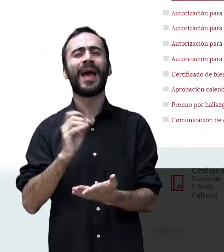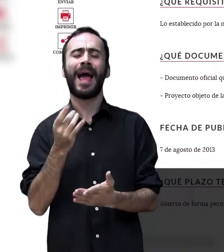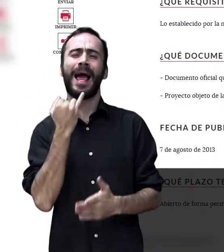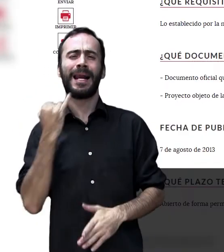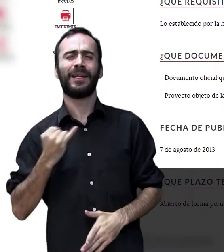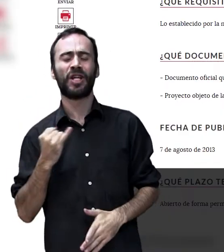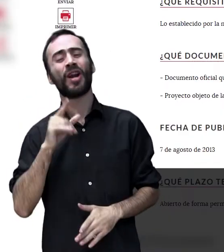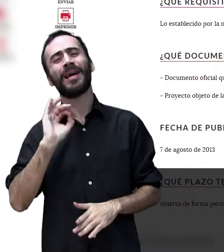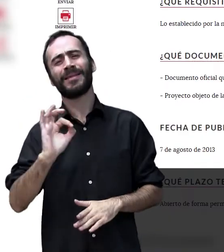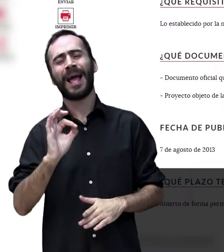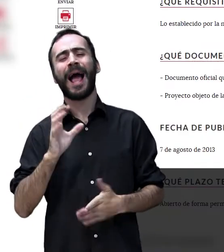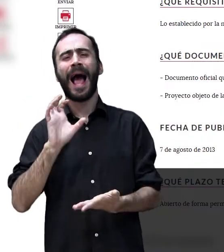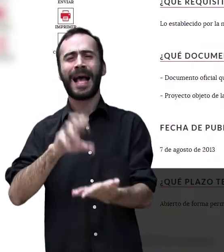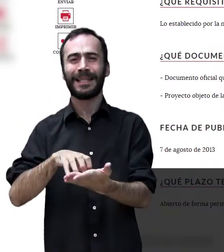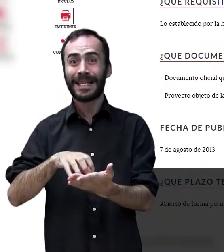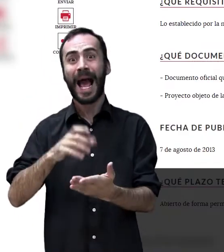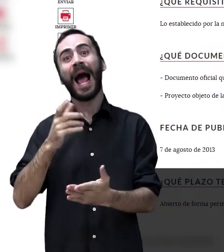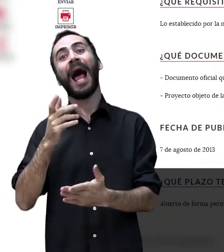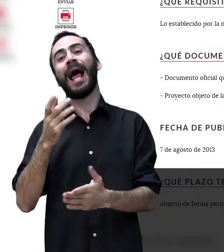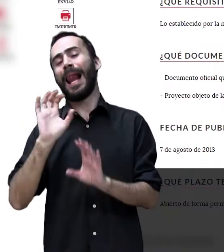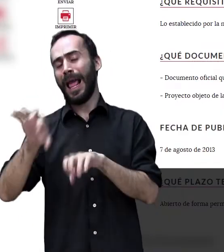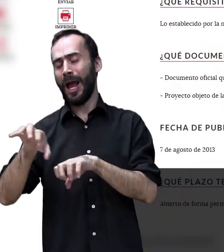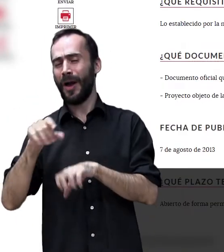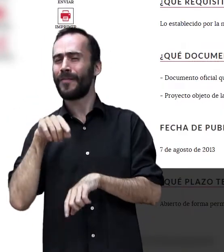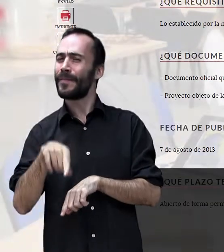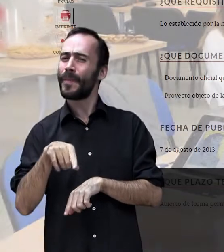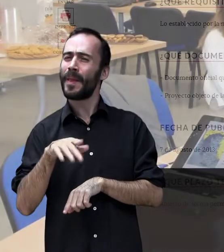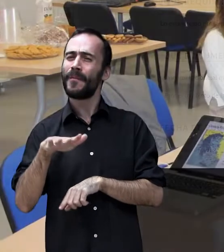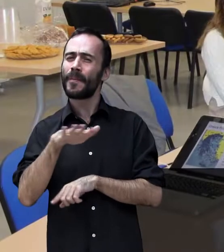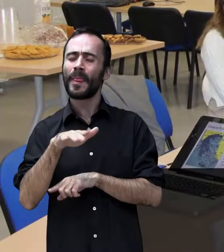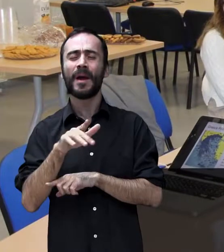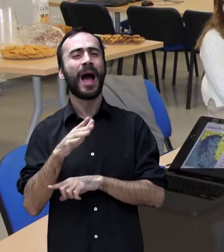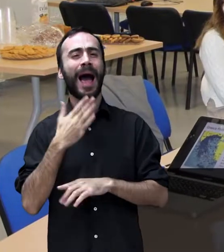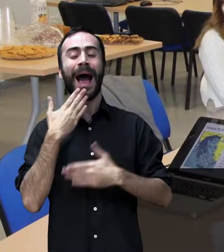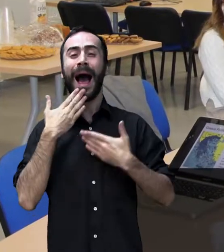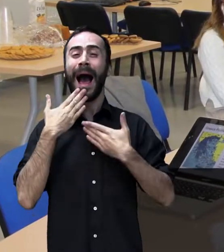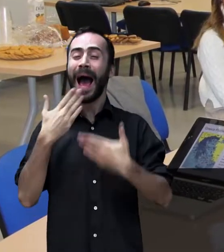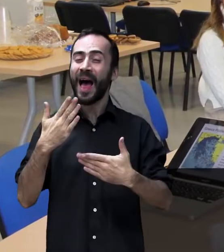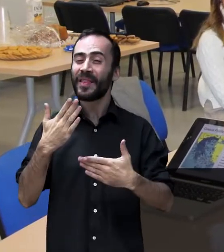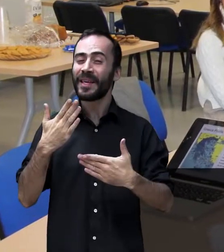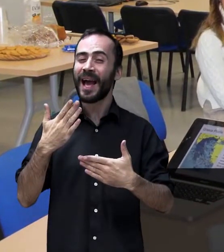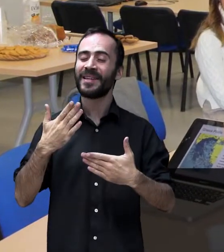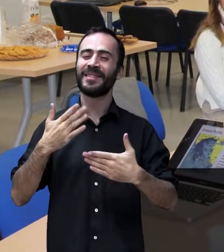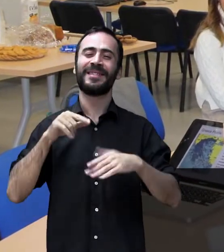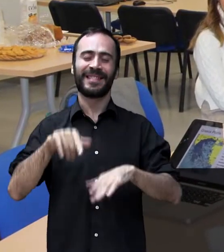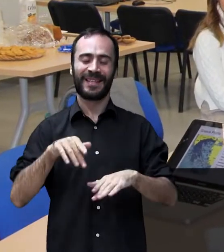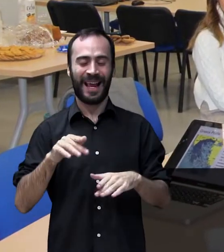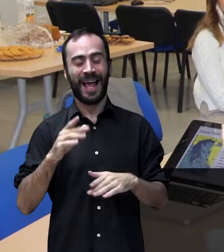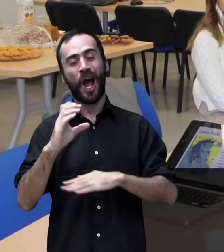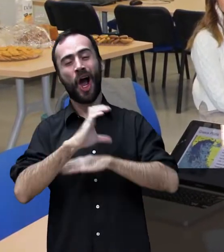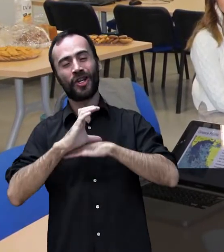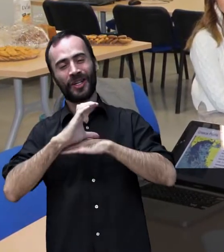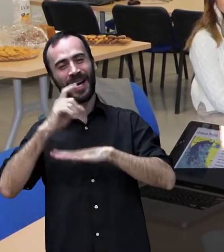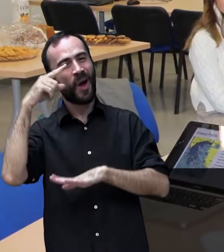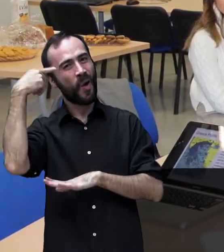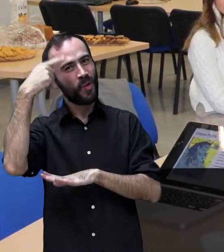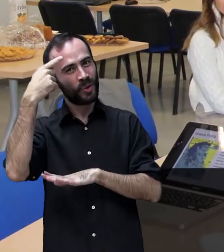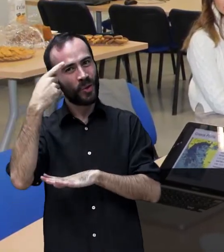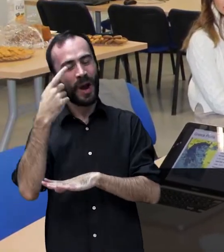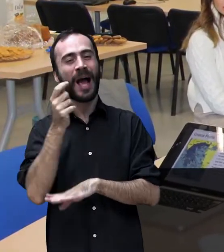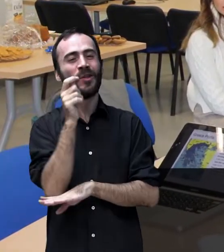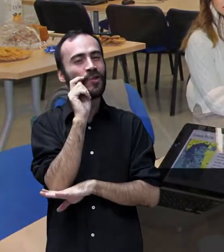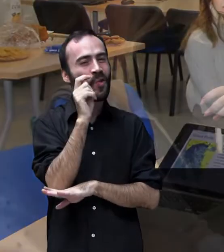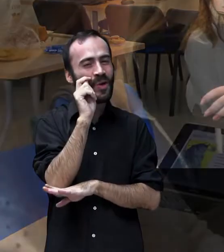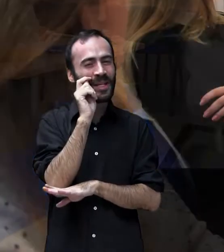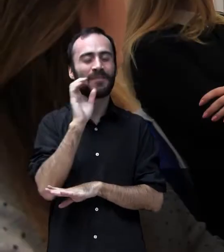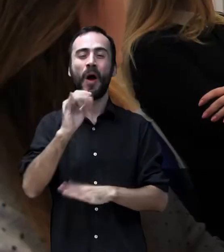la Junta de Castilla y León, Tramita Castilla y León. Todo esto ocurre gracias a la participación de la Consejería de Cultura y